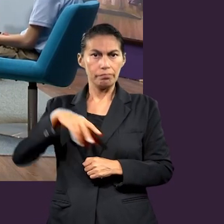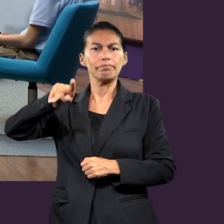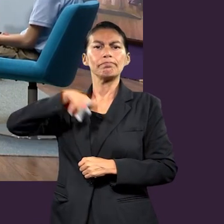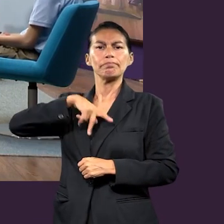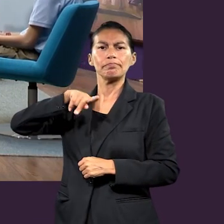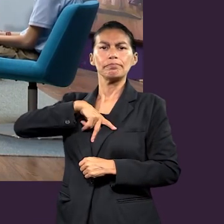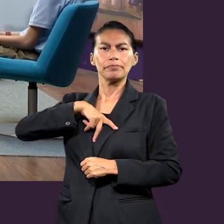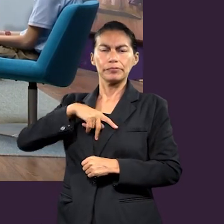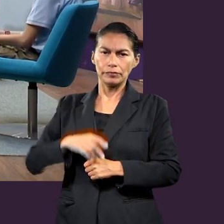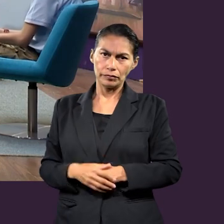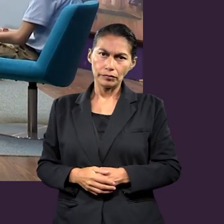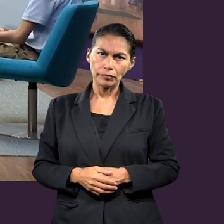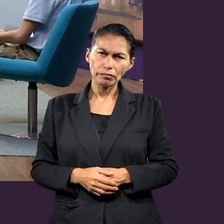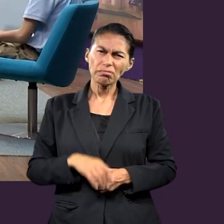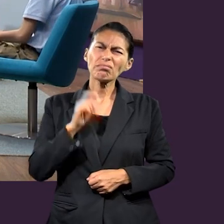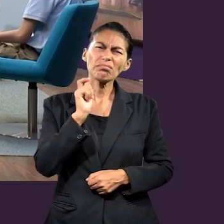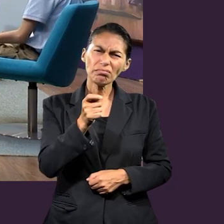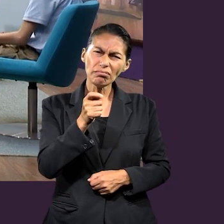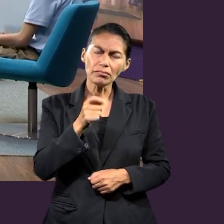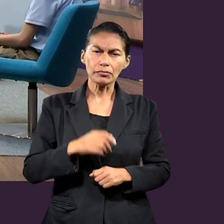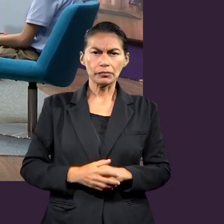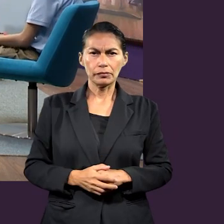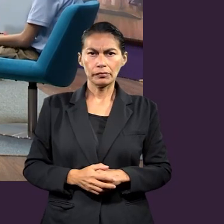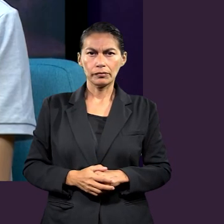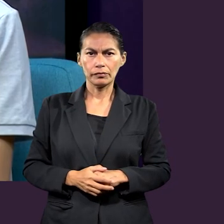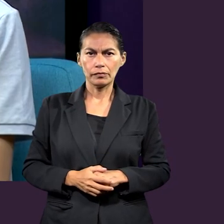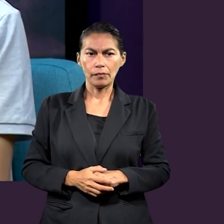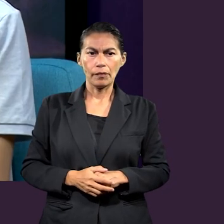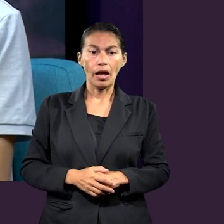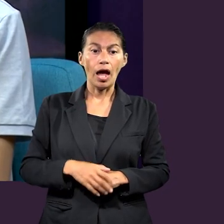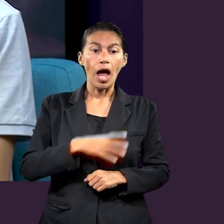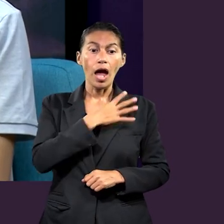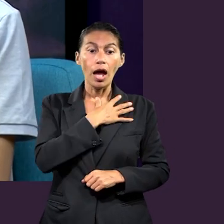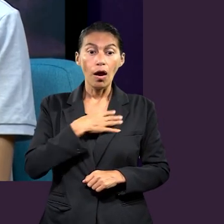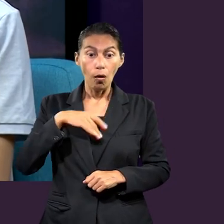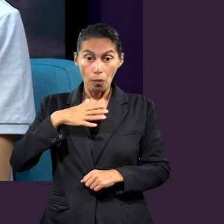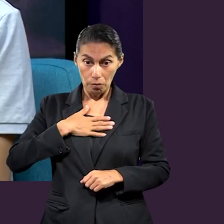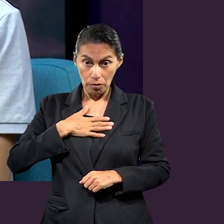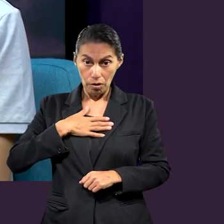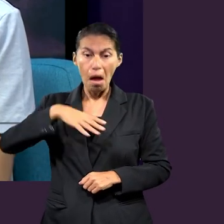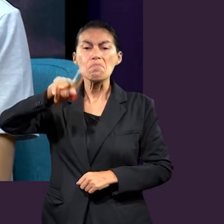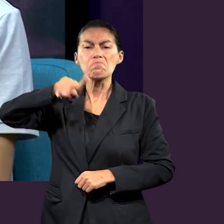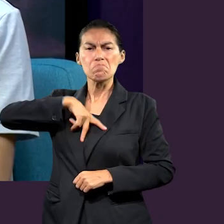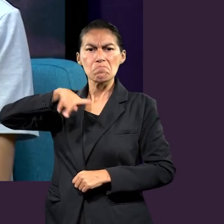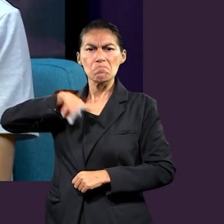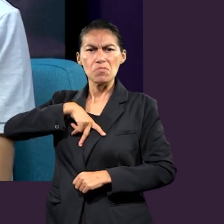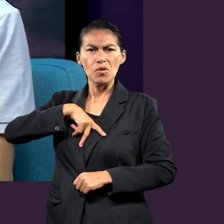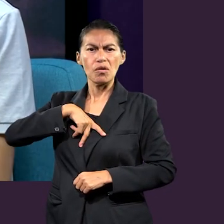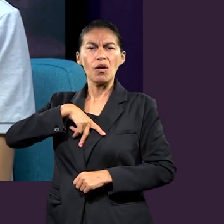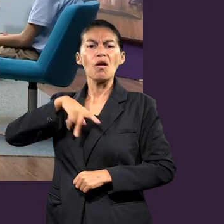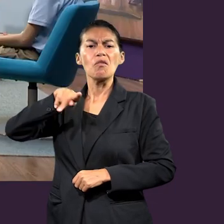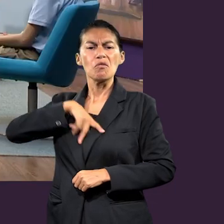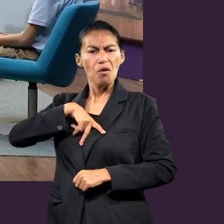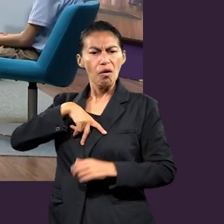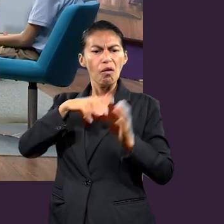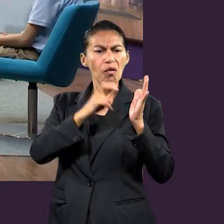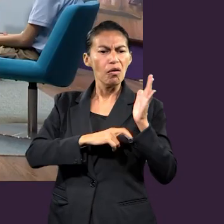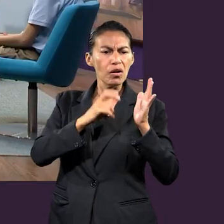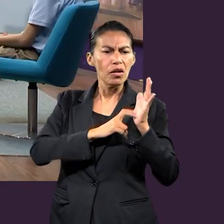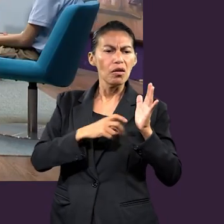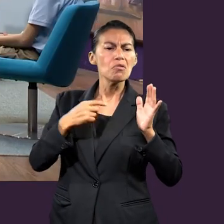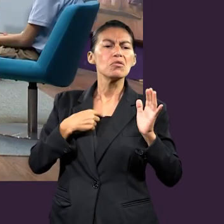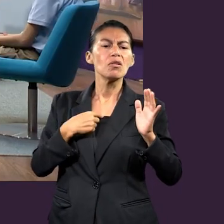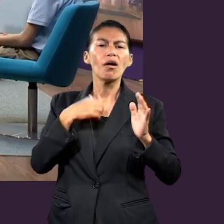un hijo era una pertenencia. Es decir, me pertenece, es mío y